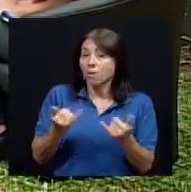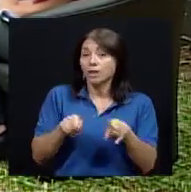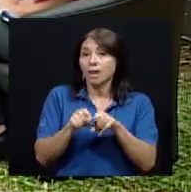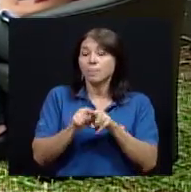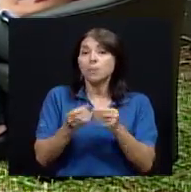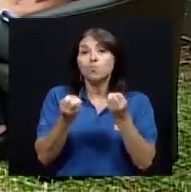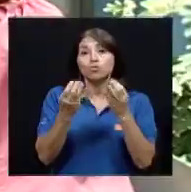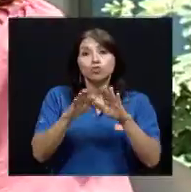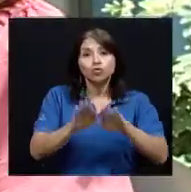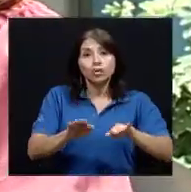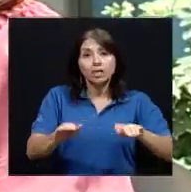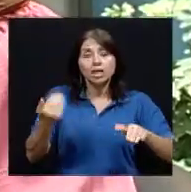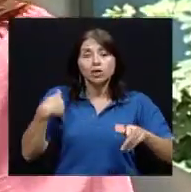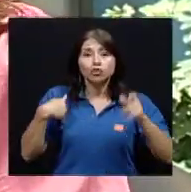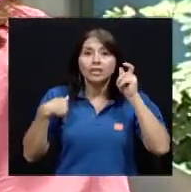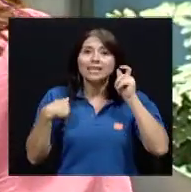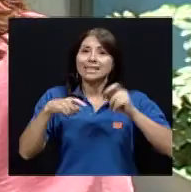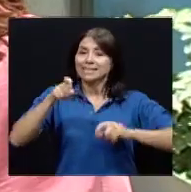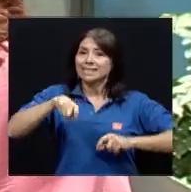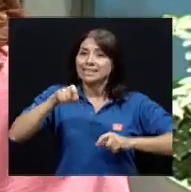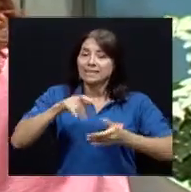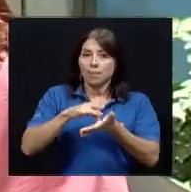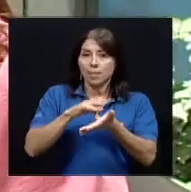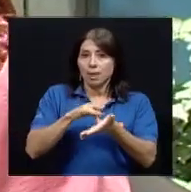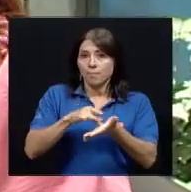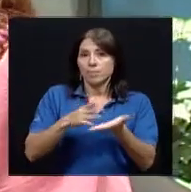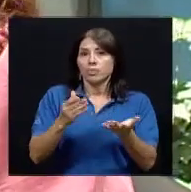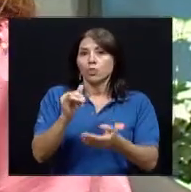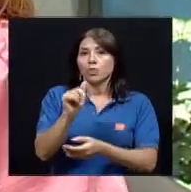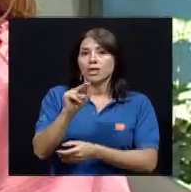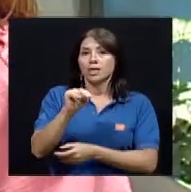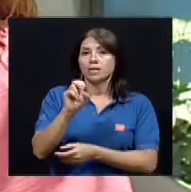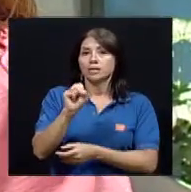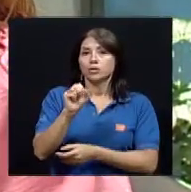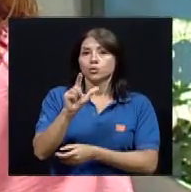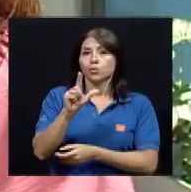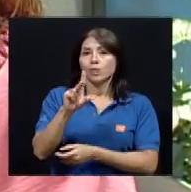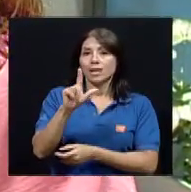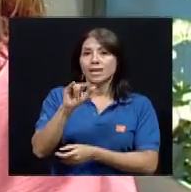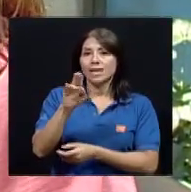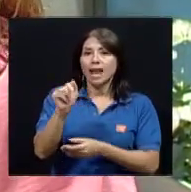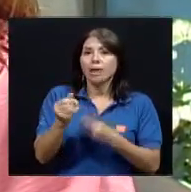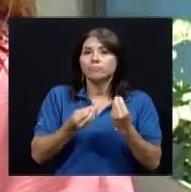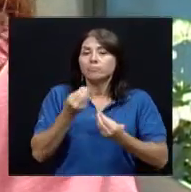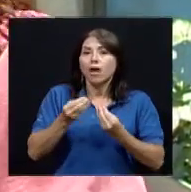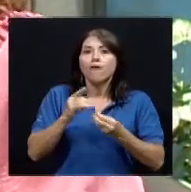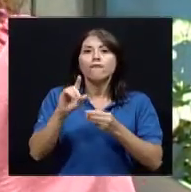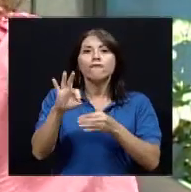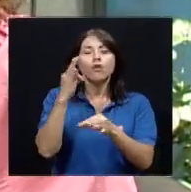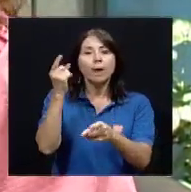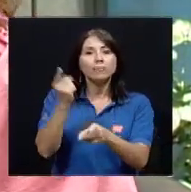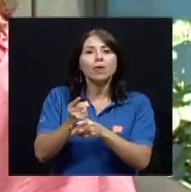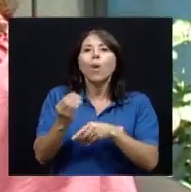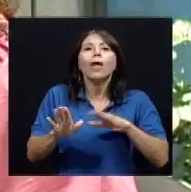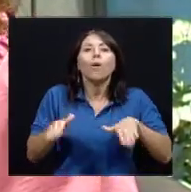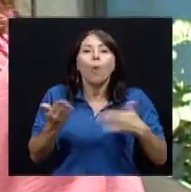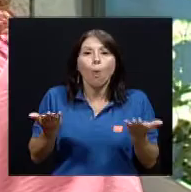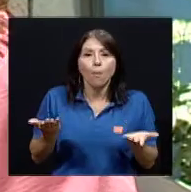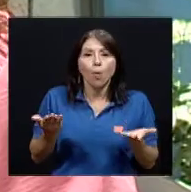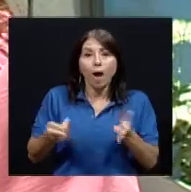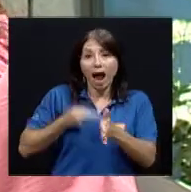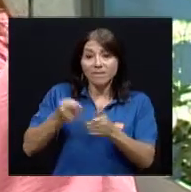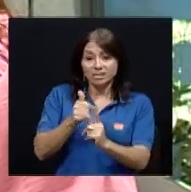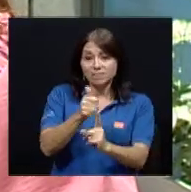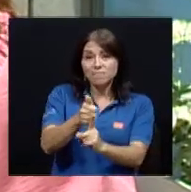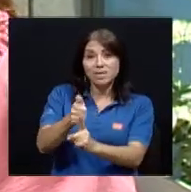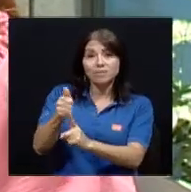hay muchos niños y niñas que requieren este tipo de medicamento como debe ser la manera adecuada de administrarlo porque incluso hasta ellos mismos y ellas